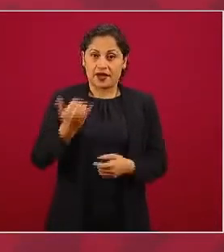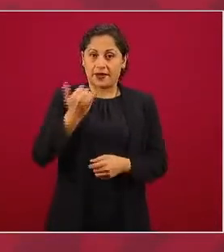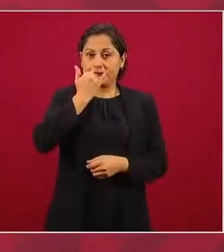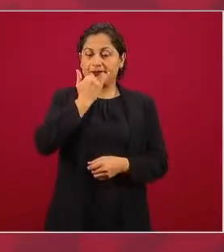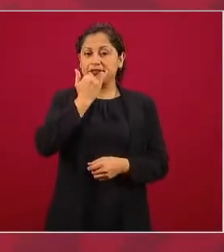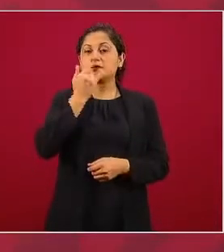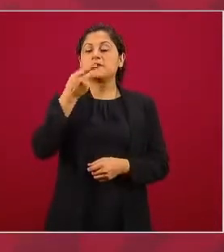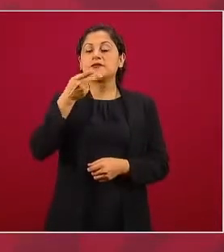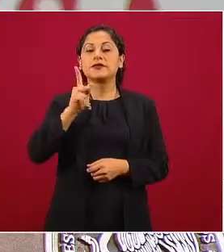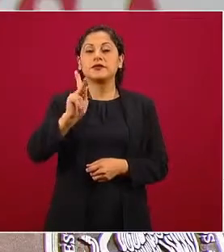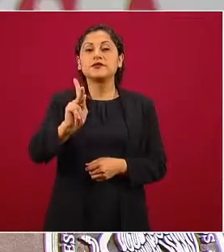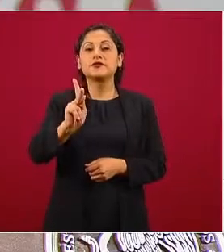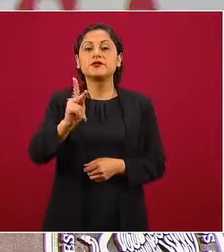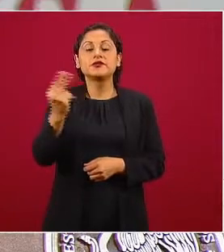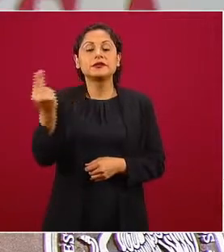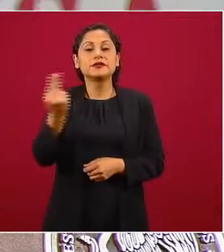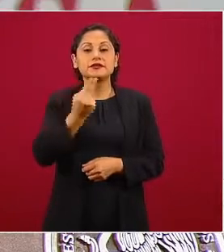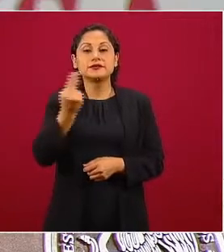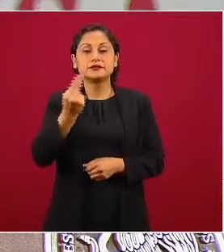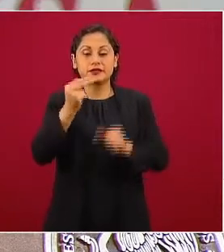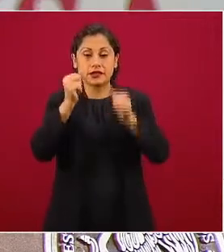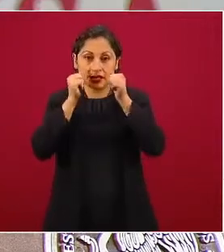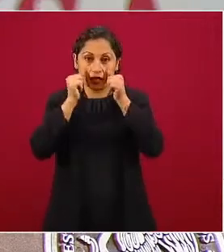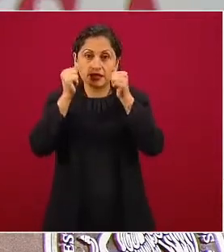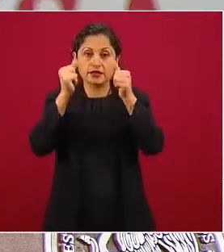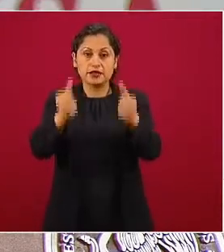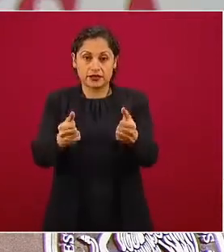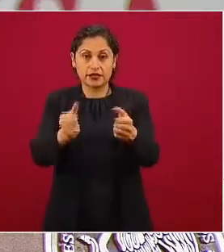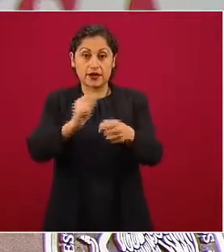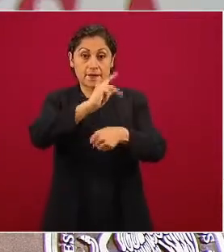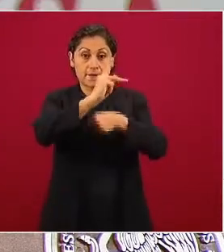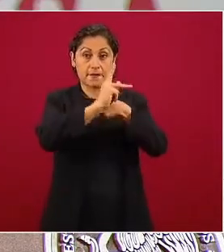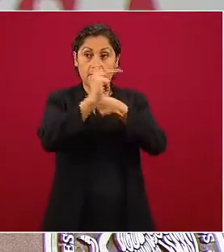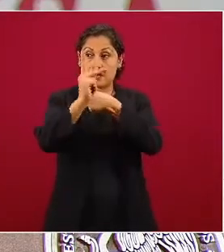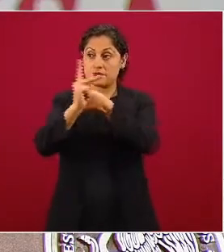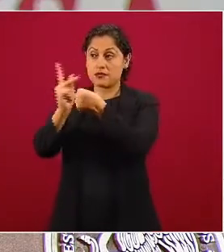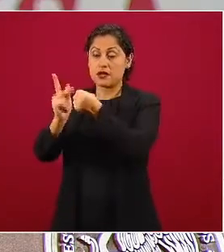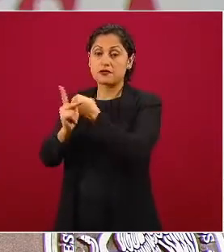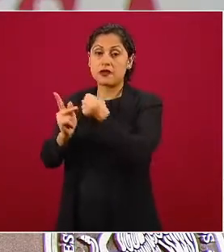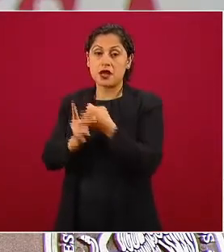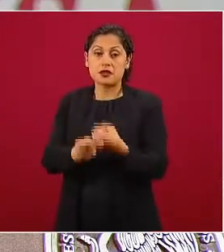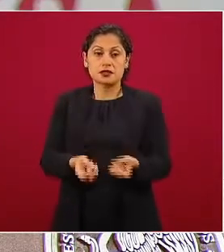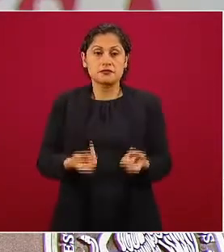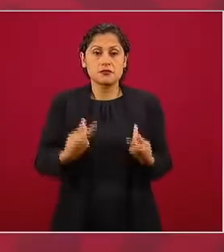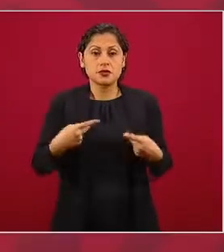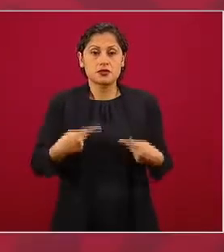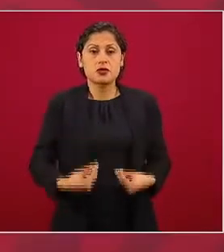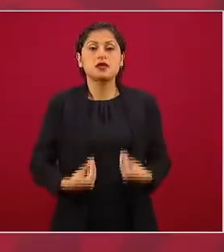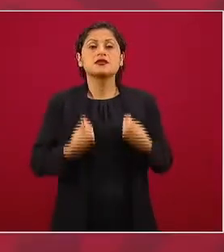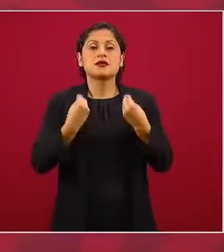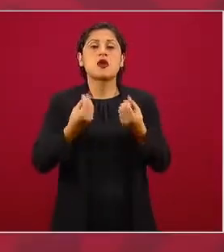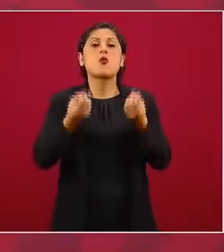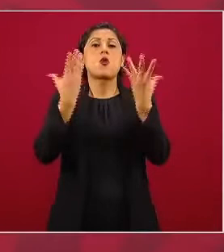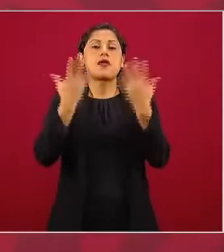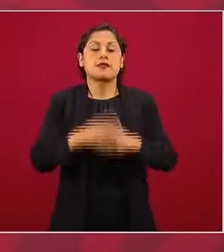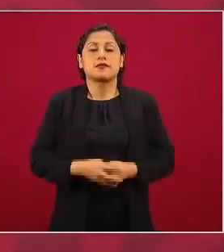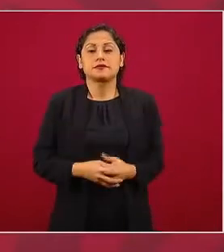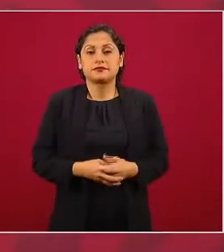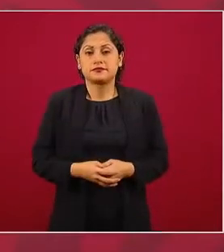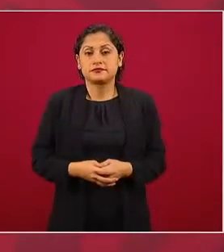la población de cada país. Es muy